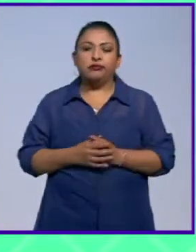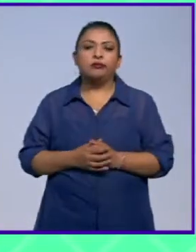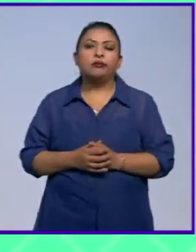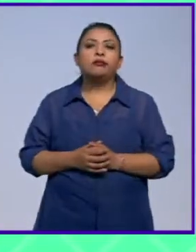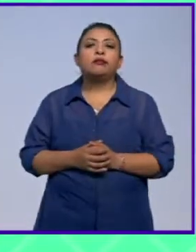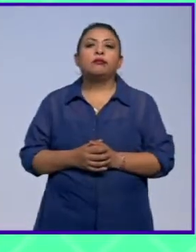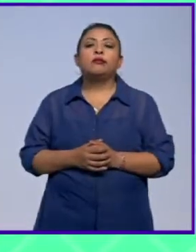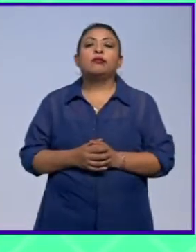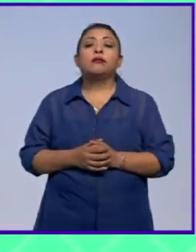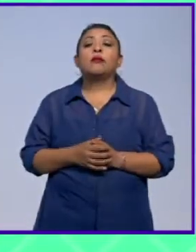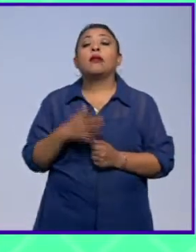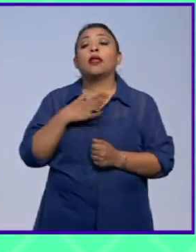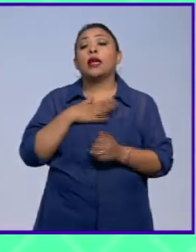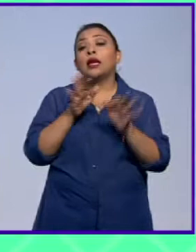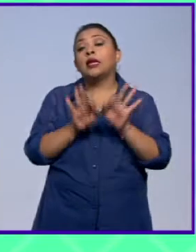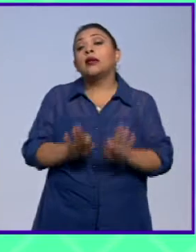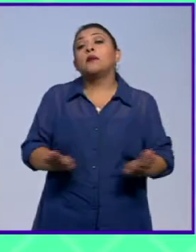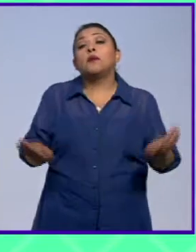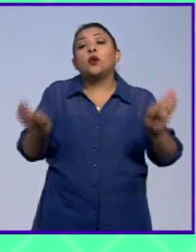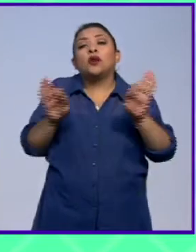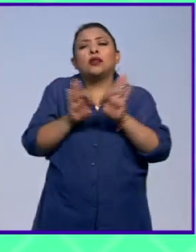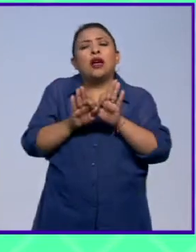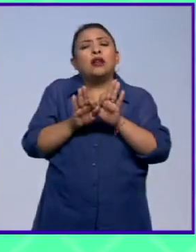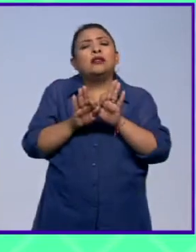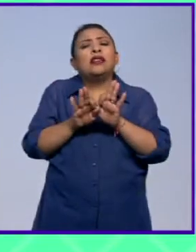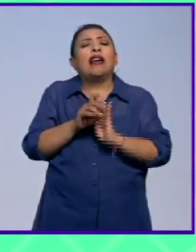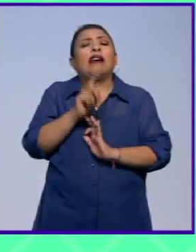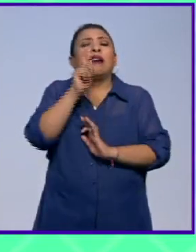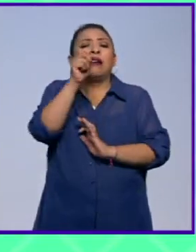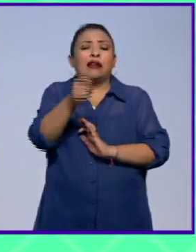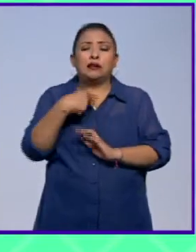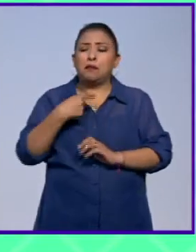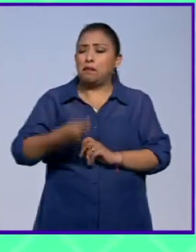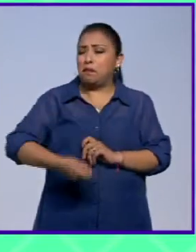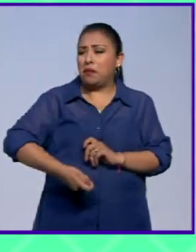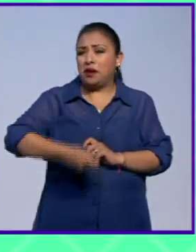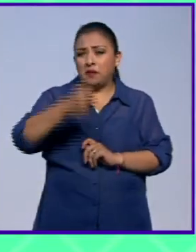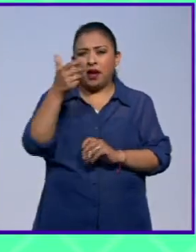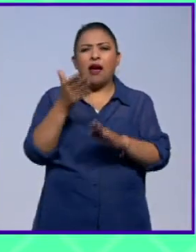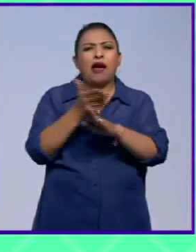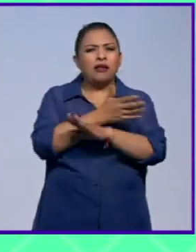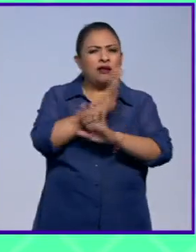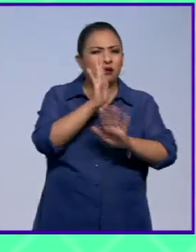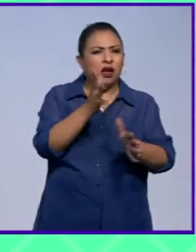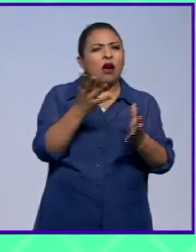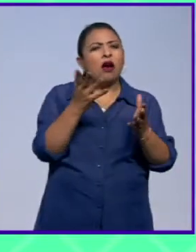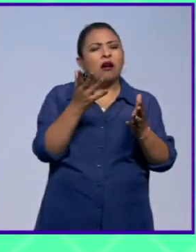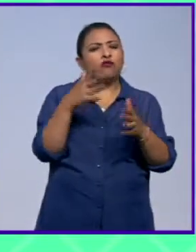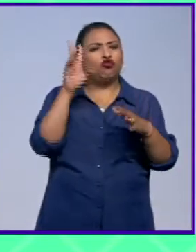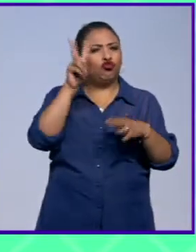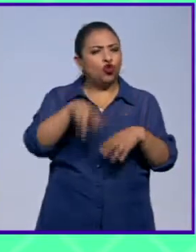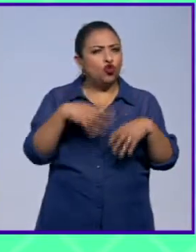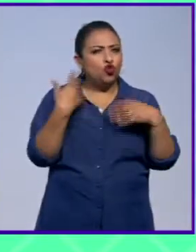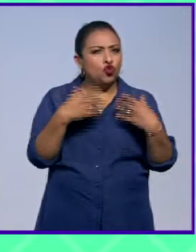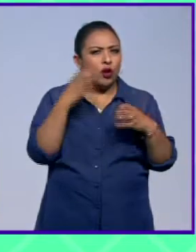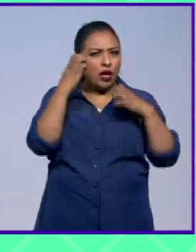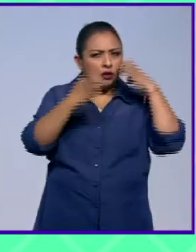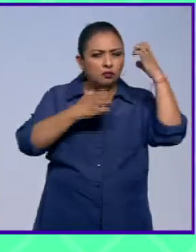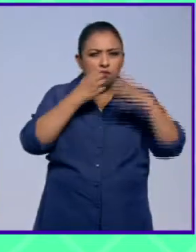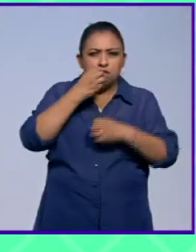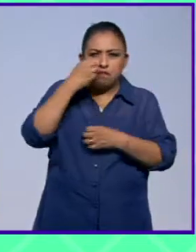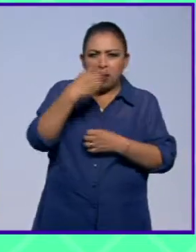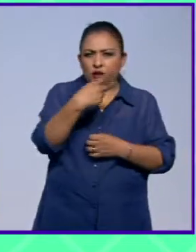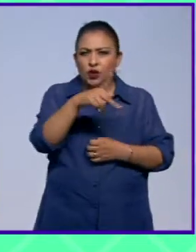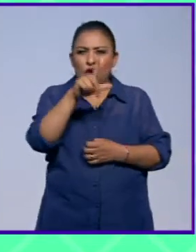Nos importaba muchísimo justamente que por primera vez, porque ha habido grandes y muy buenas exposiciones de Leonora,